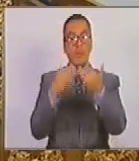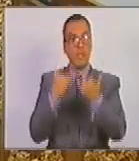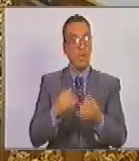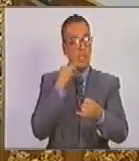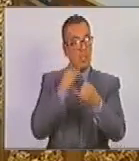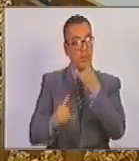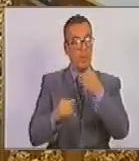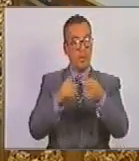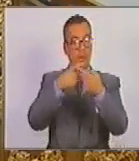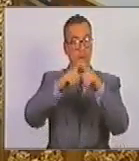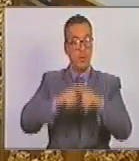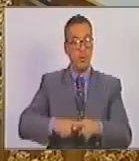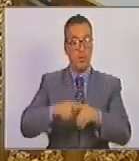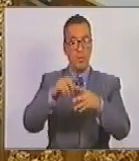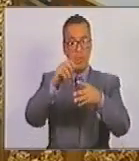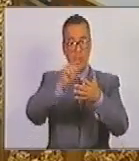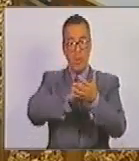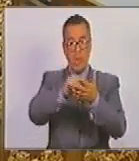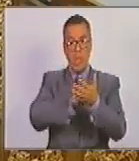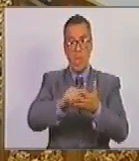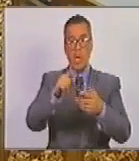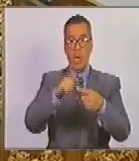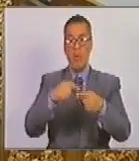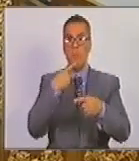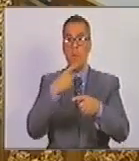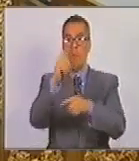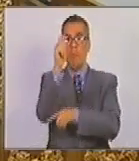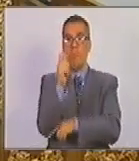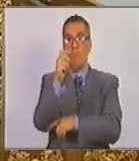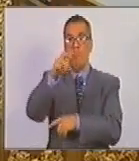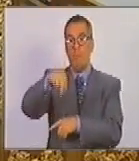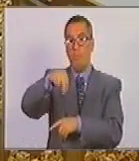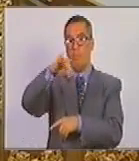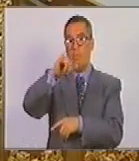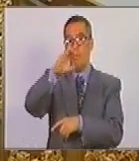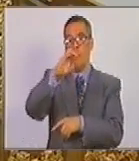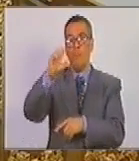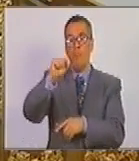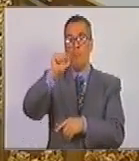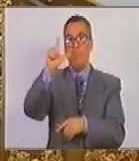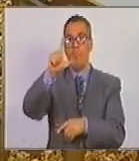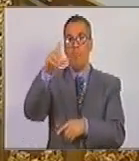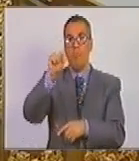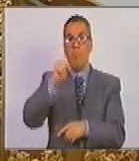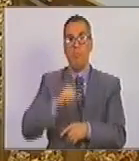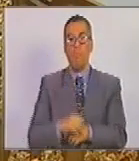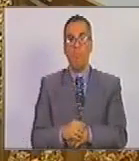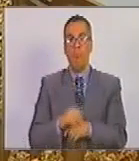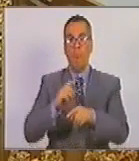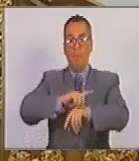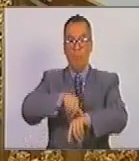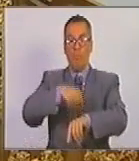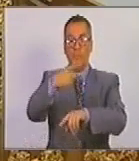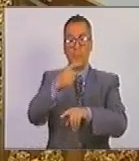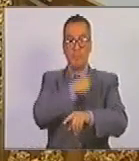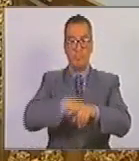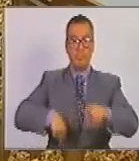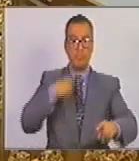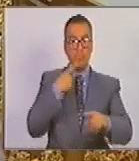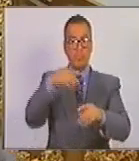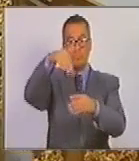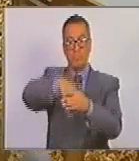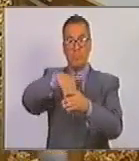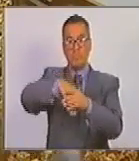culminado el articulado, el presidente otorgó el derecho de palabra al diputado Nicolás Ernesto Maduro Guerra. Posteriormente, el presidente